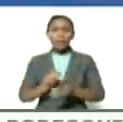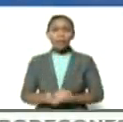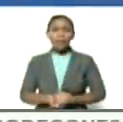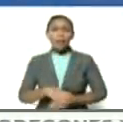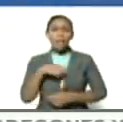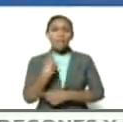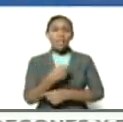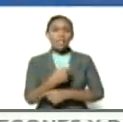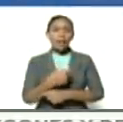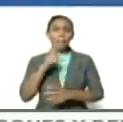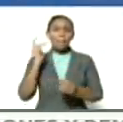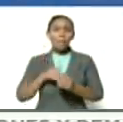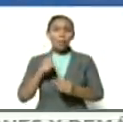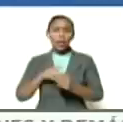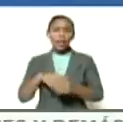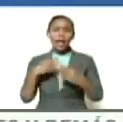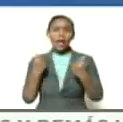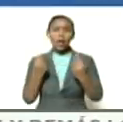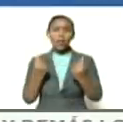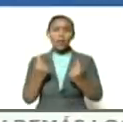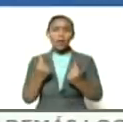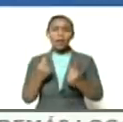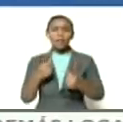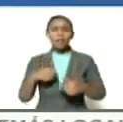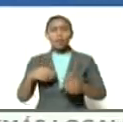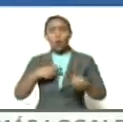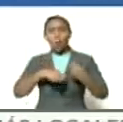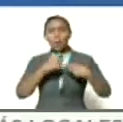financiera petrolera económica comercial